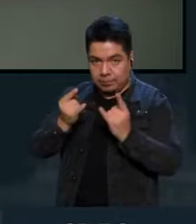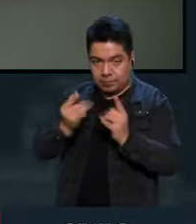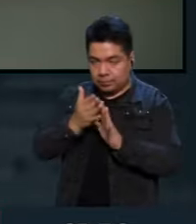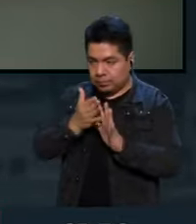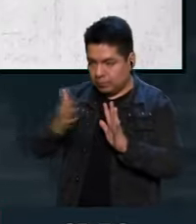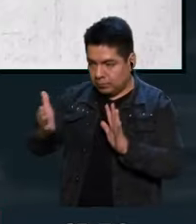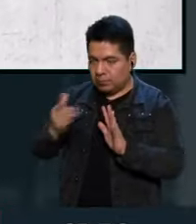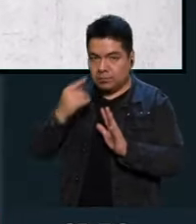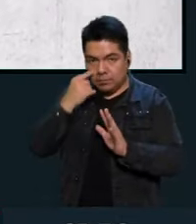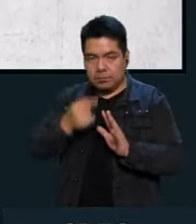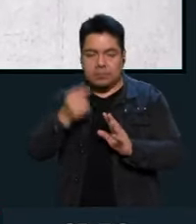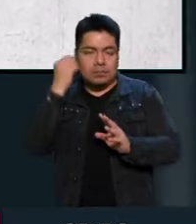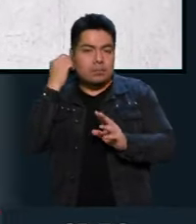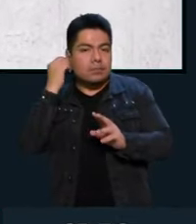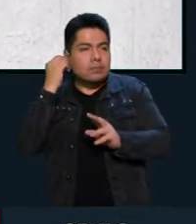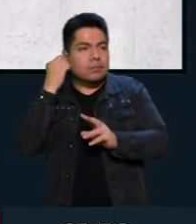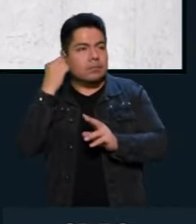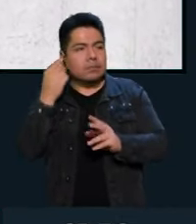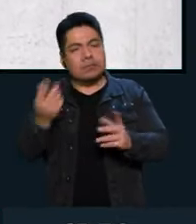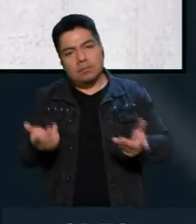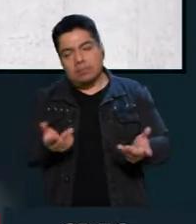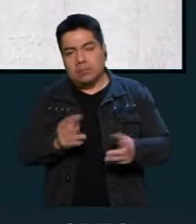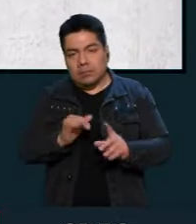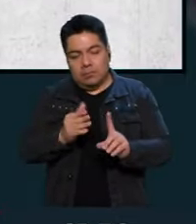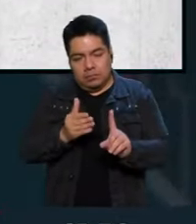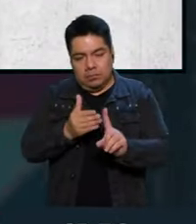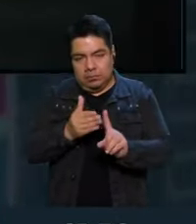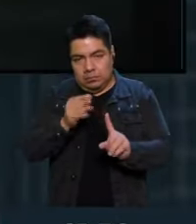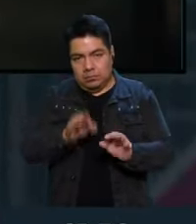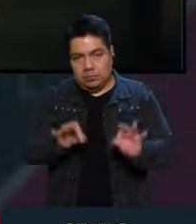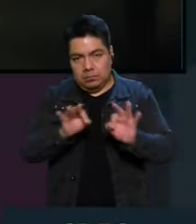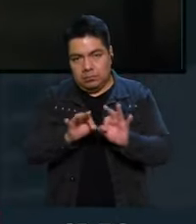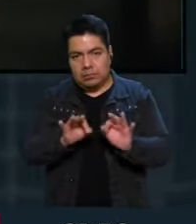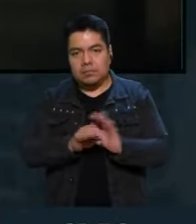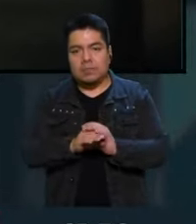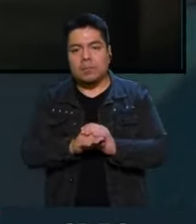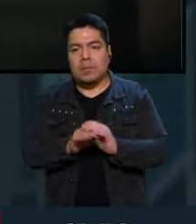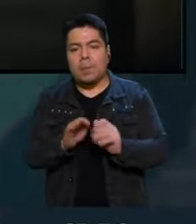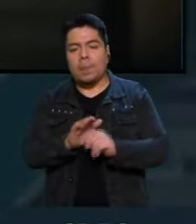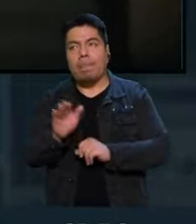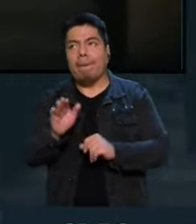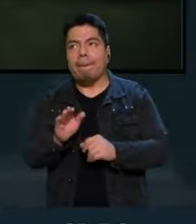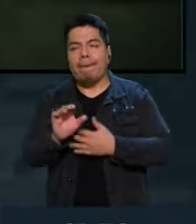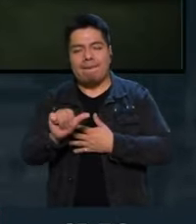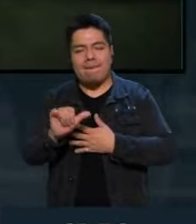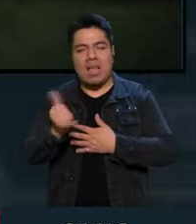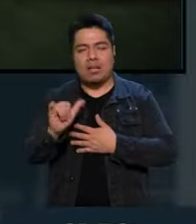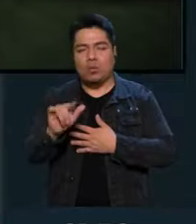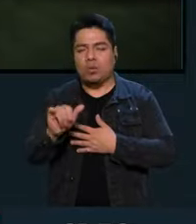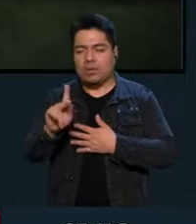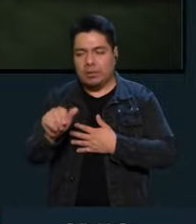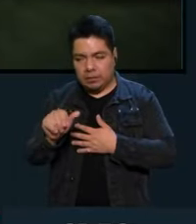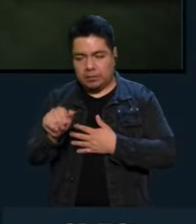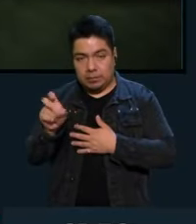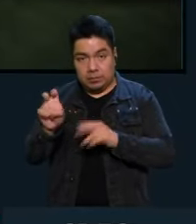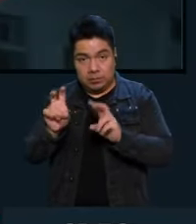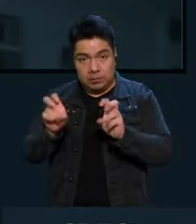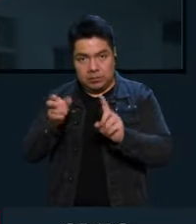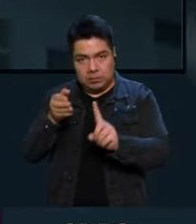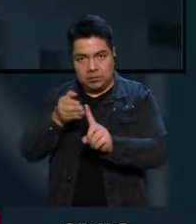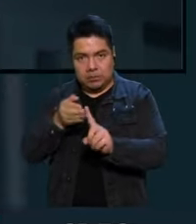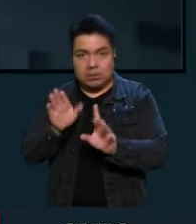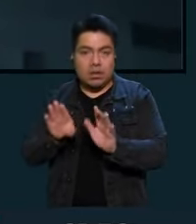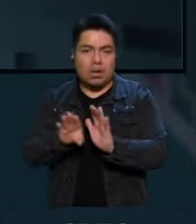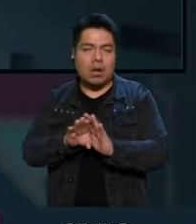del caso tiene que ver con eso. El caso de Ayotzinapa es un caso que no